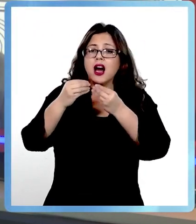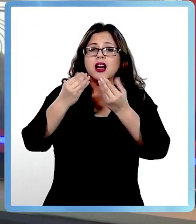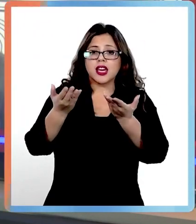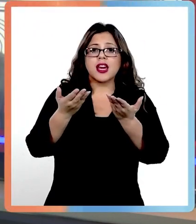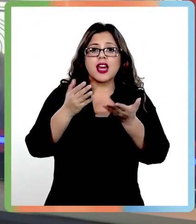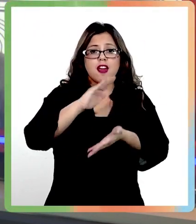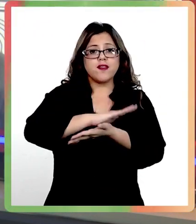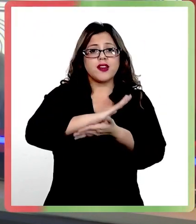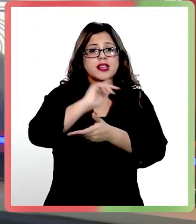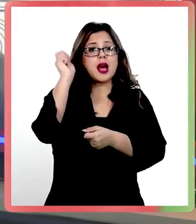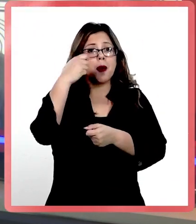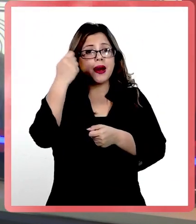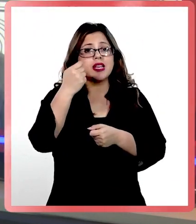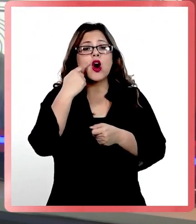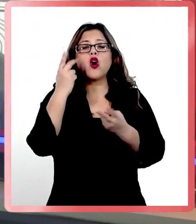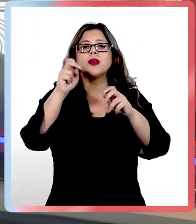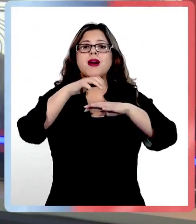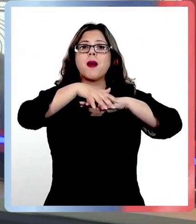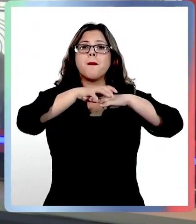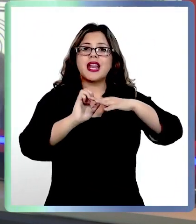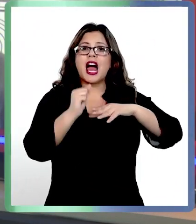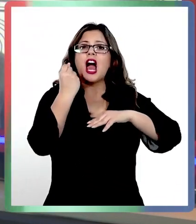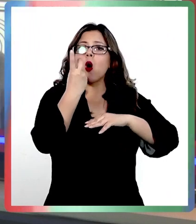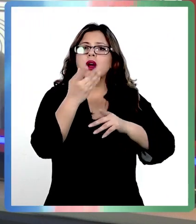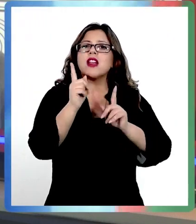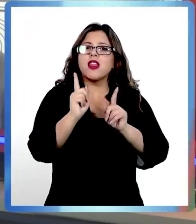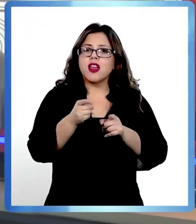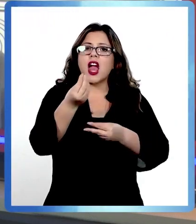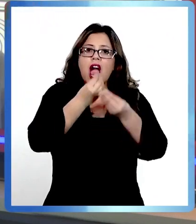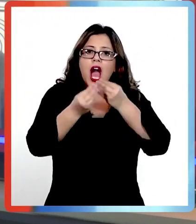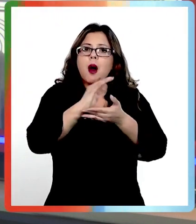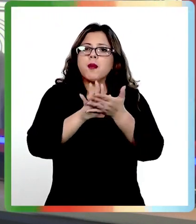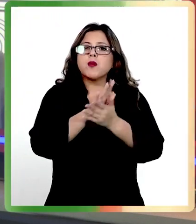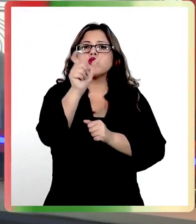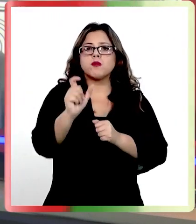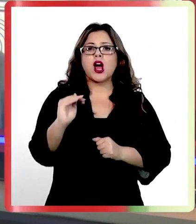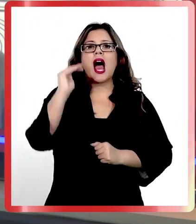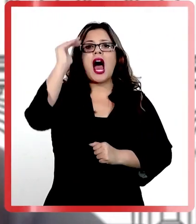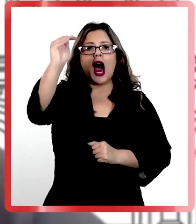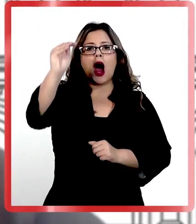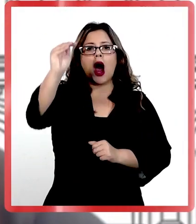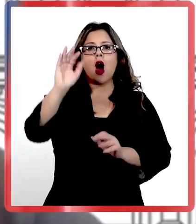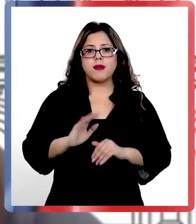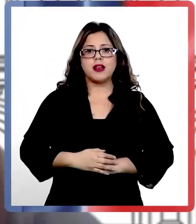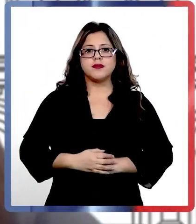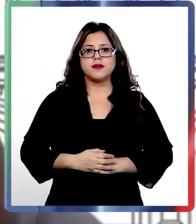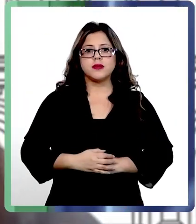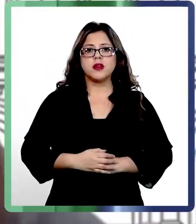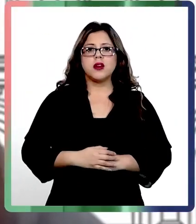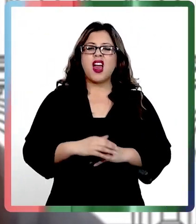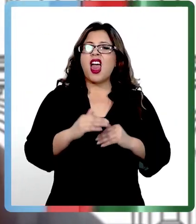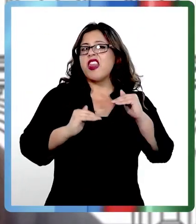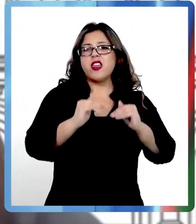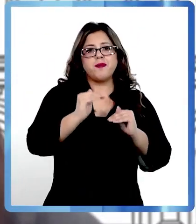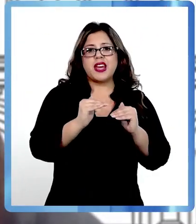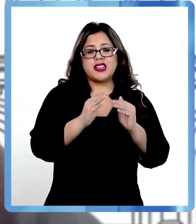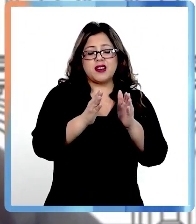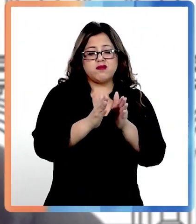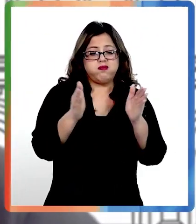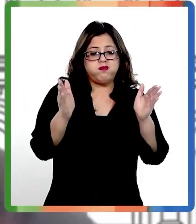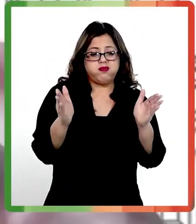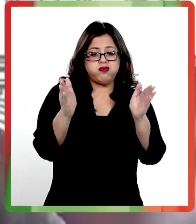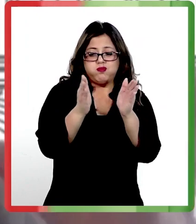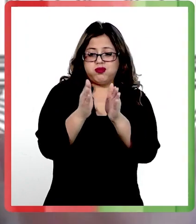consume durante las fiestas patrias, la empanada. ¿Cuántas empanadas se debería comer, por ejemplo, un adulto normal? Una hay de varios tamaños. Hay